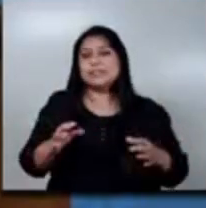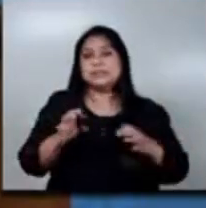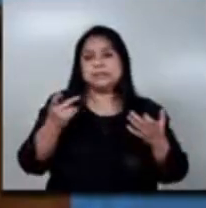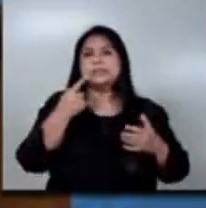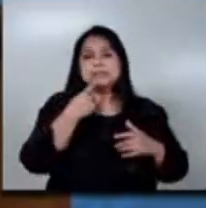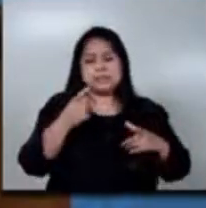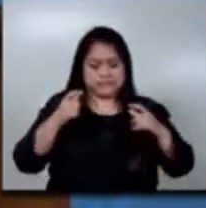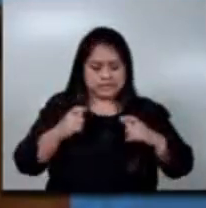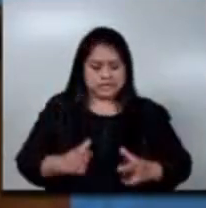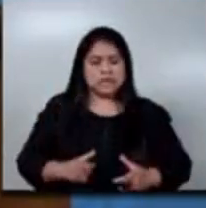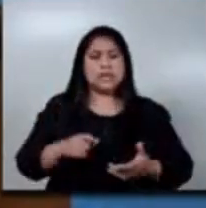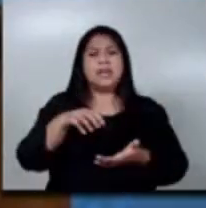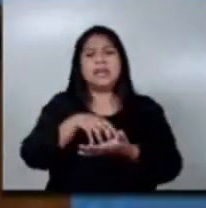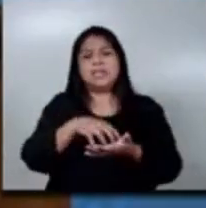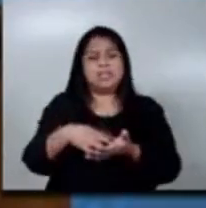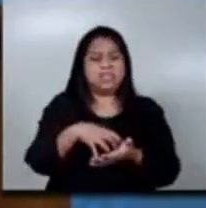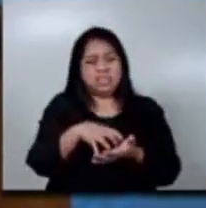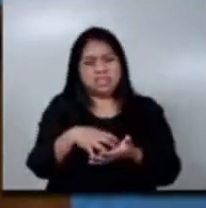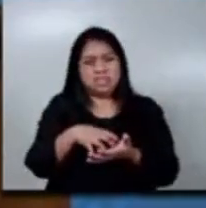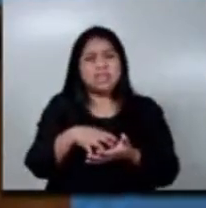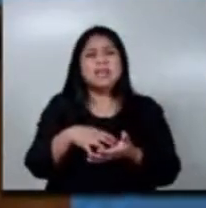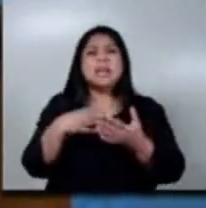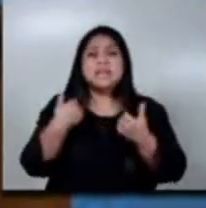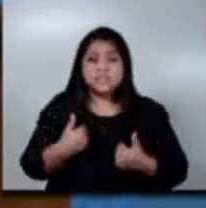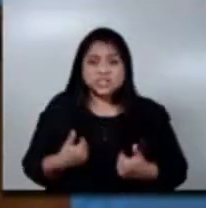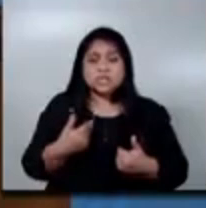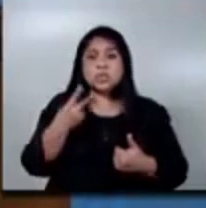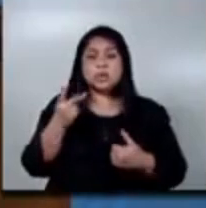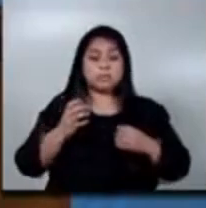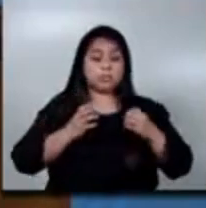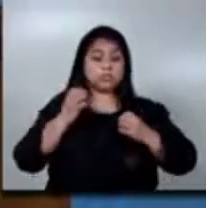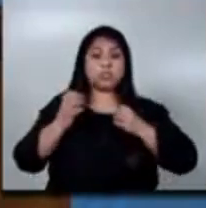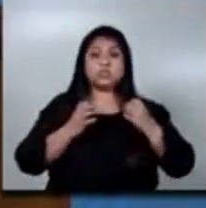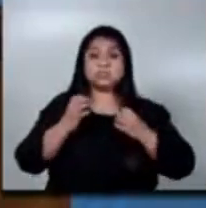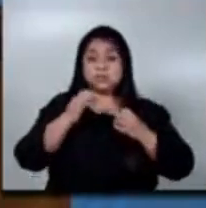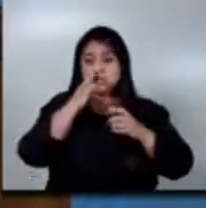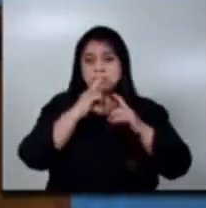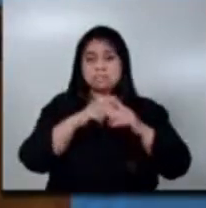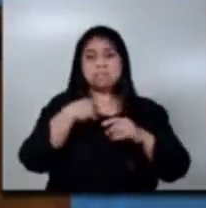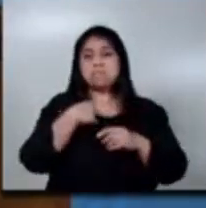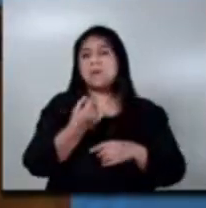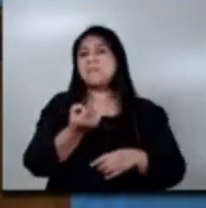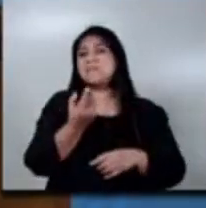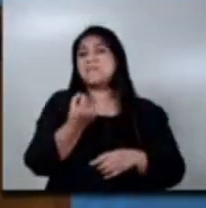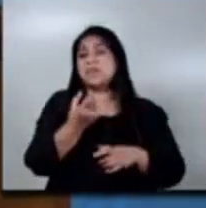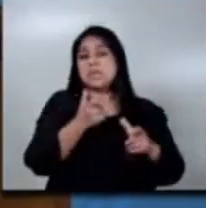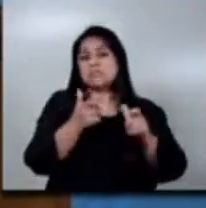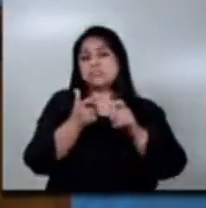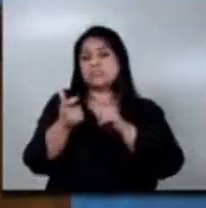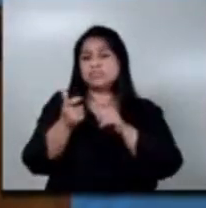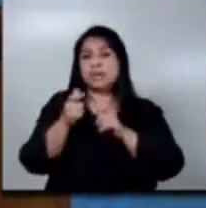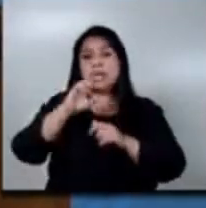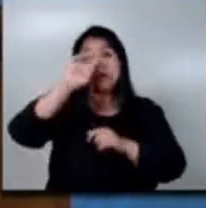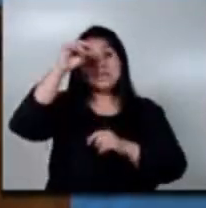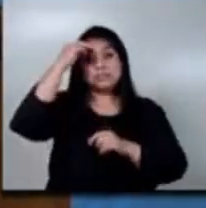físico y emocional, y si a eso adjuntamos que por falta del manejo de las mismas, pues las políticas